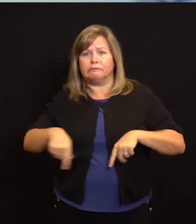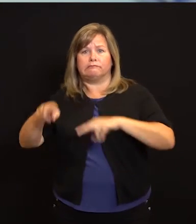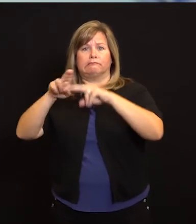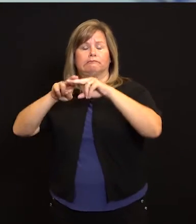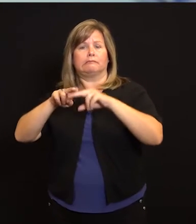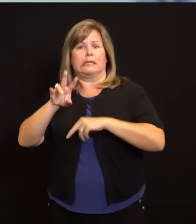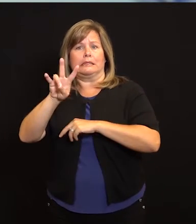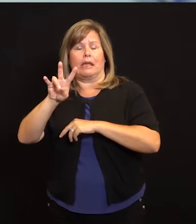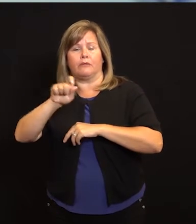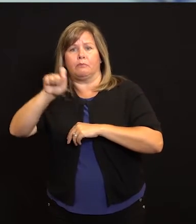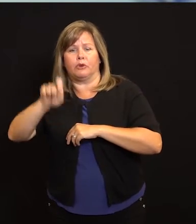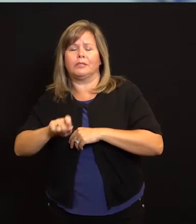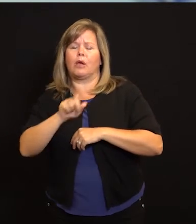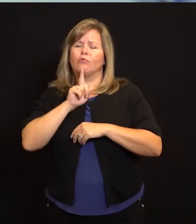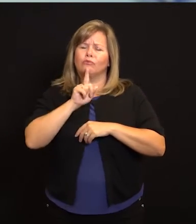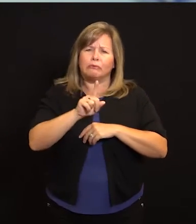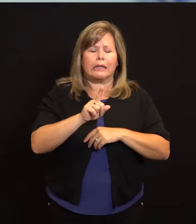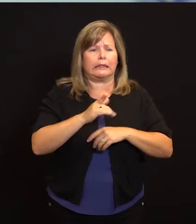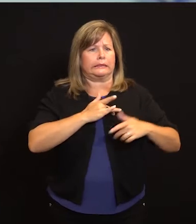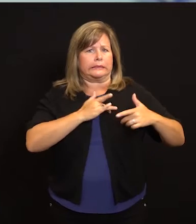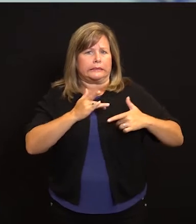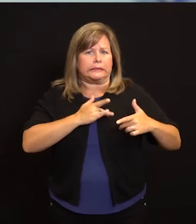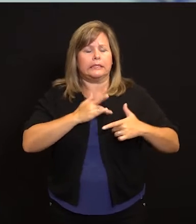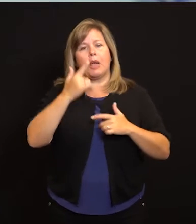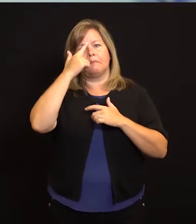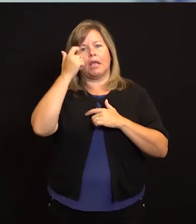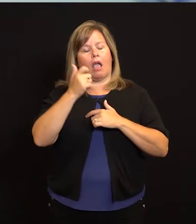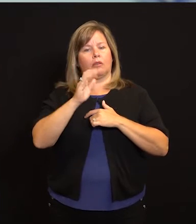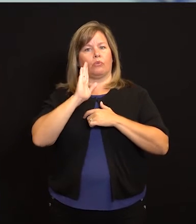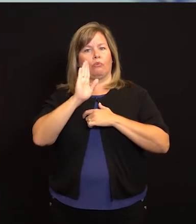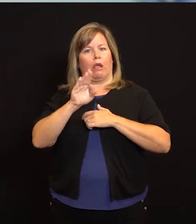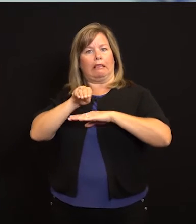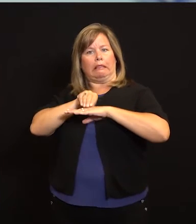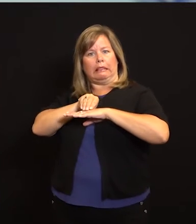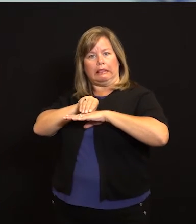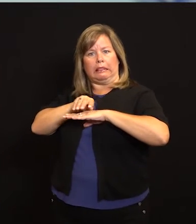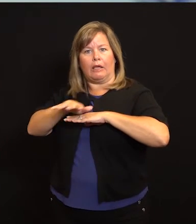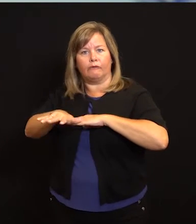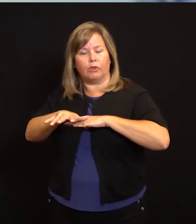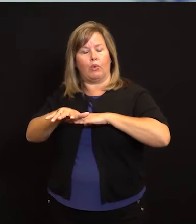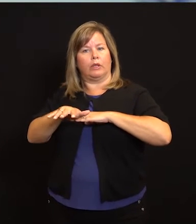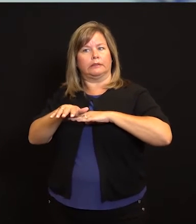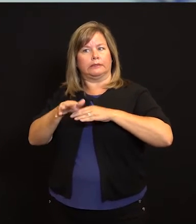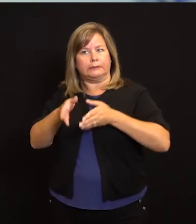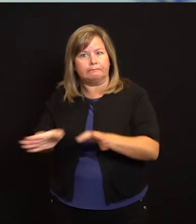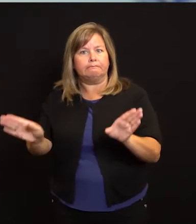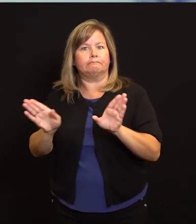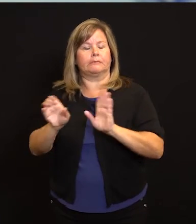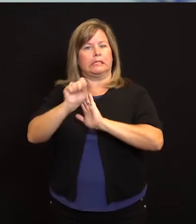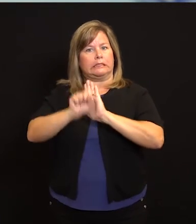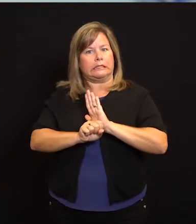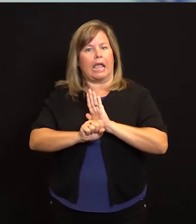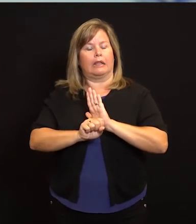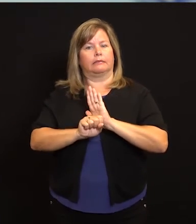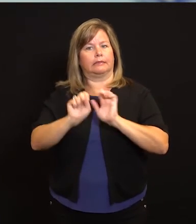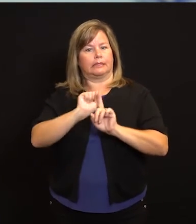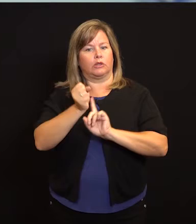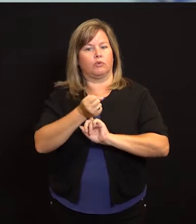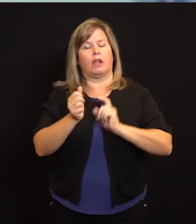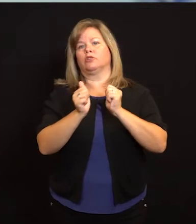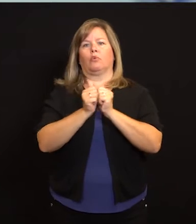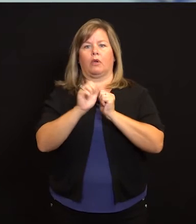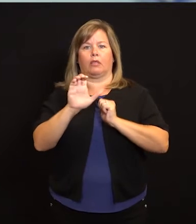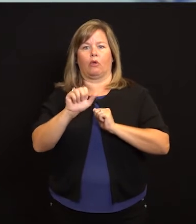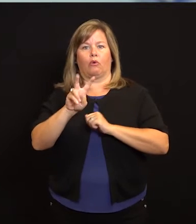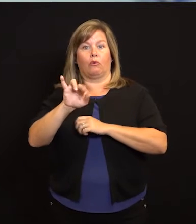4,5% hasta más de 7%, que es muy preocupante debido al potencial que debe influir en